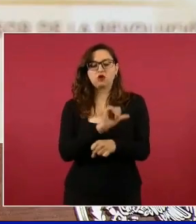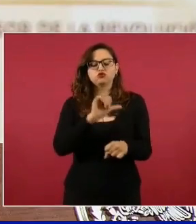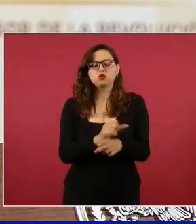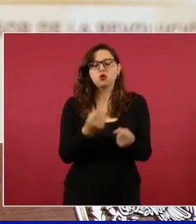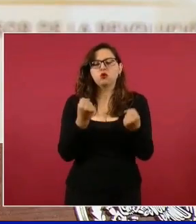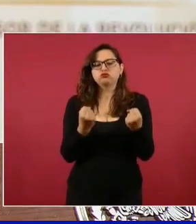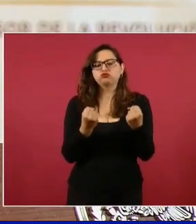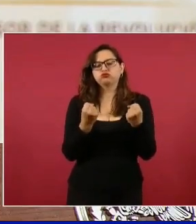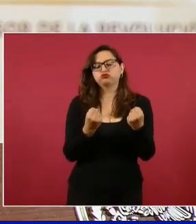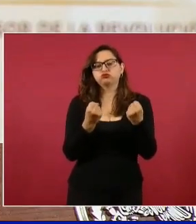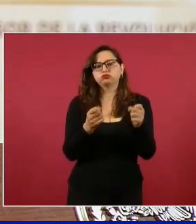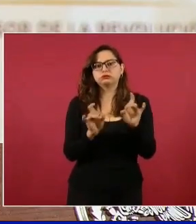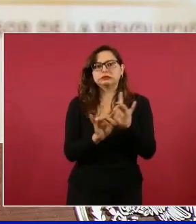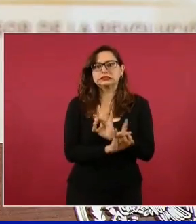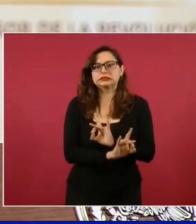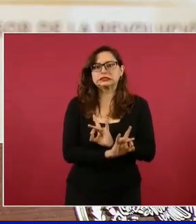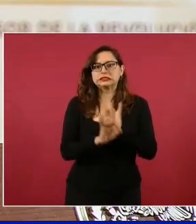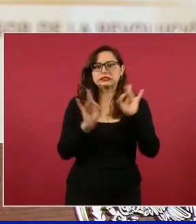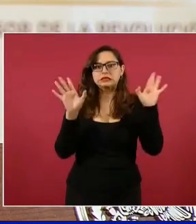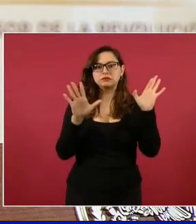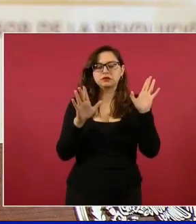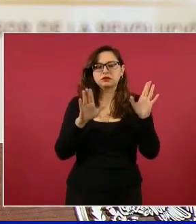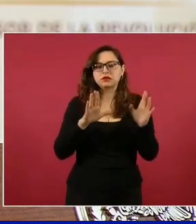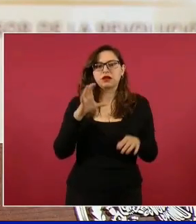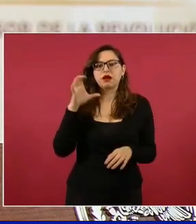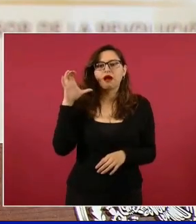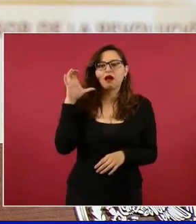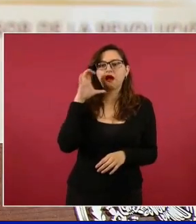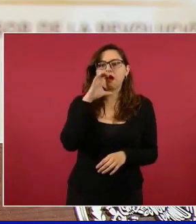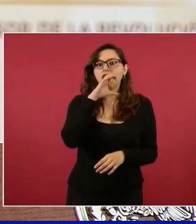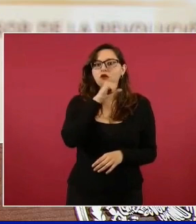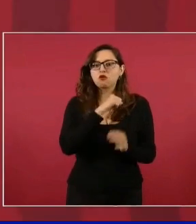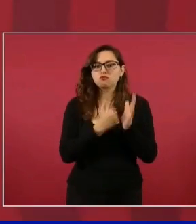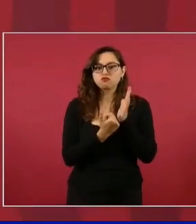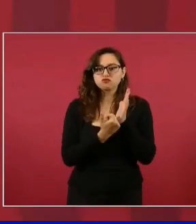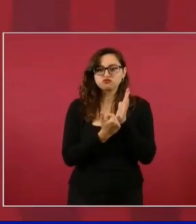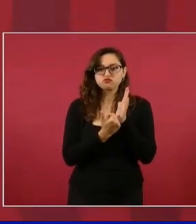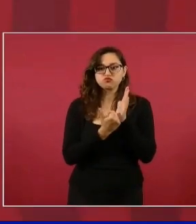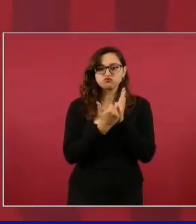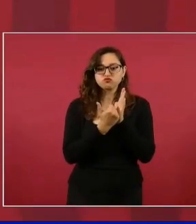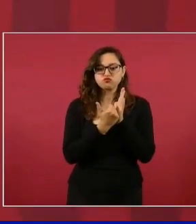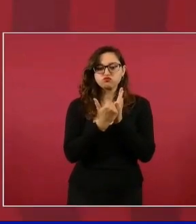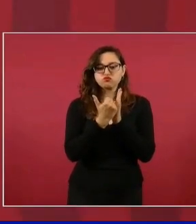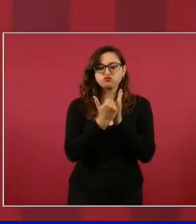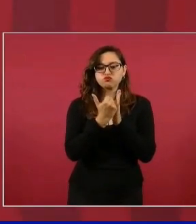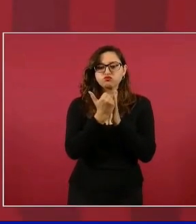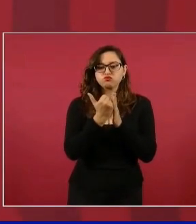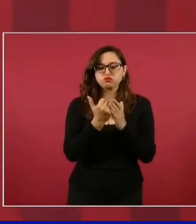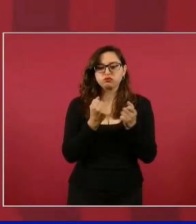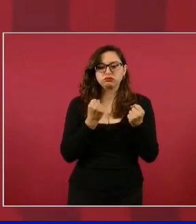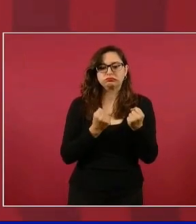y se decide apagar el